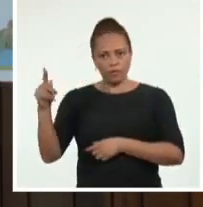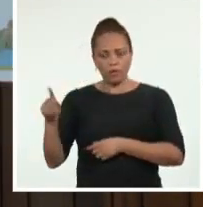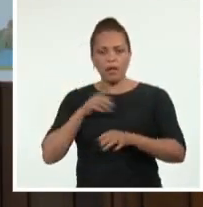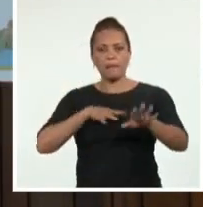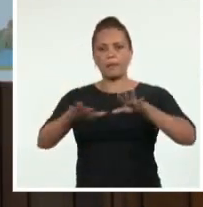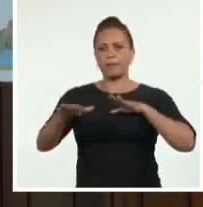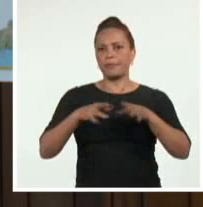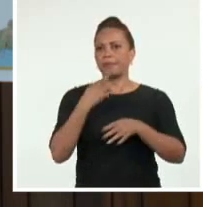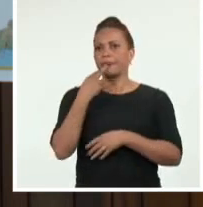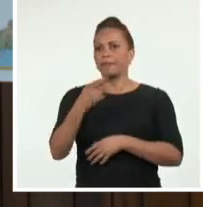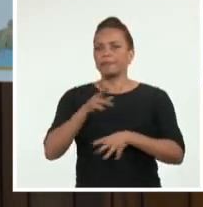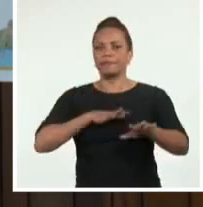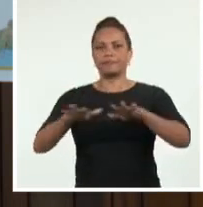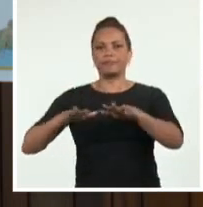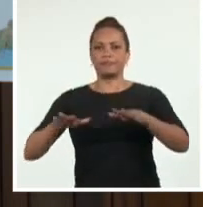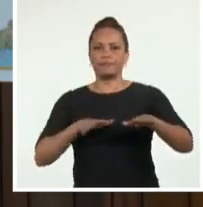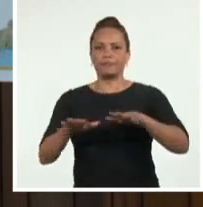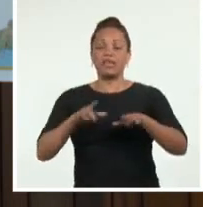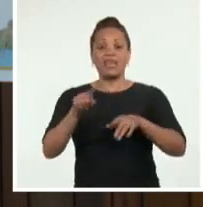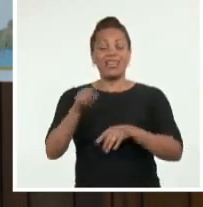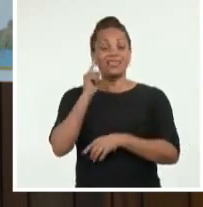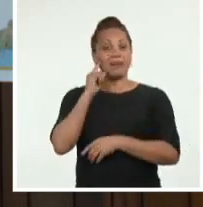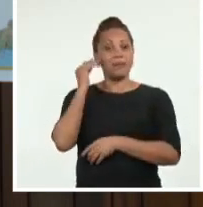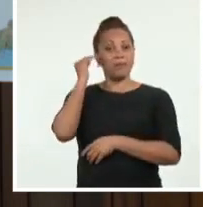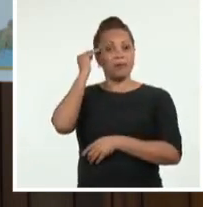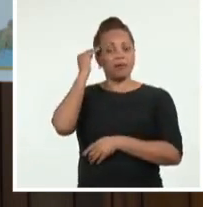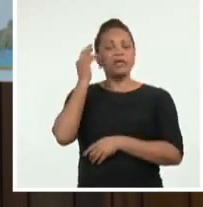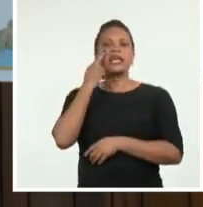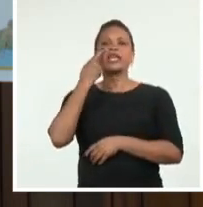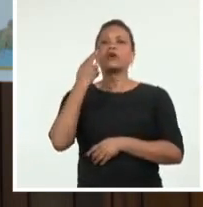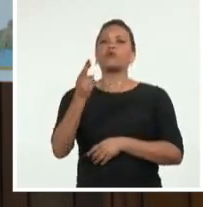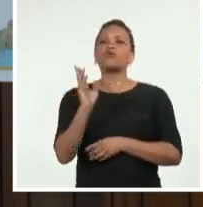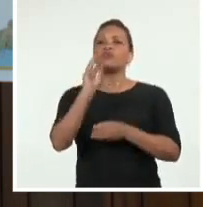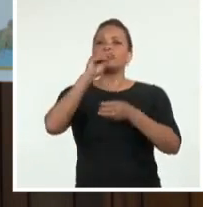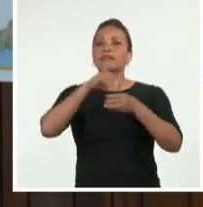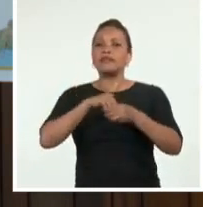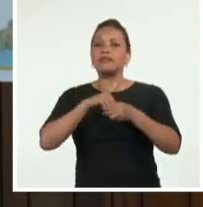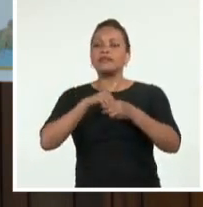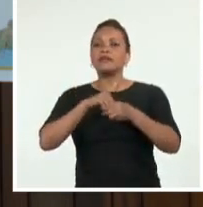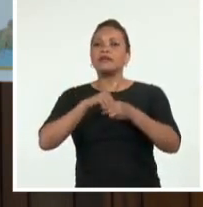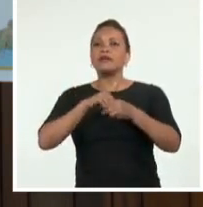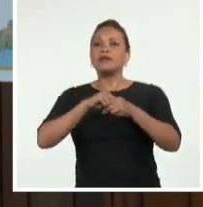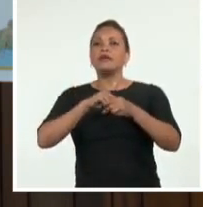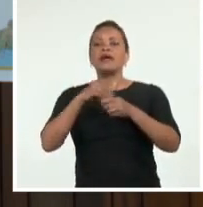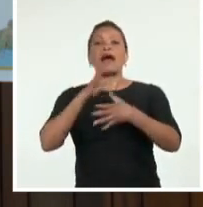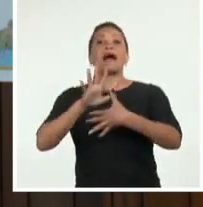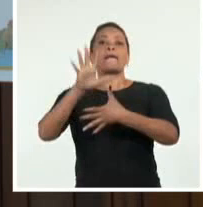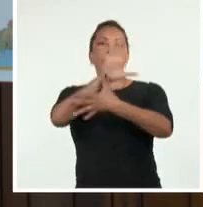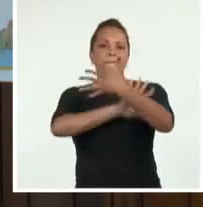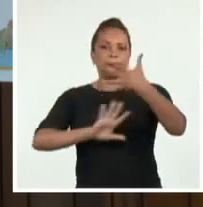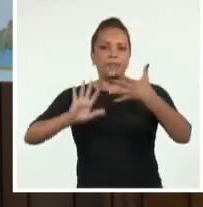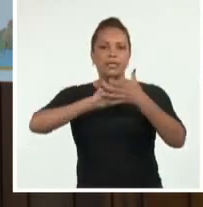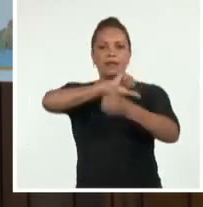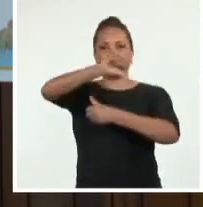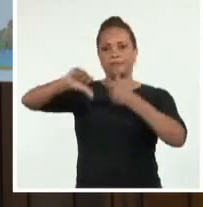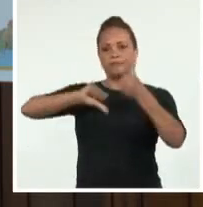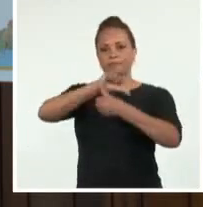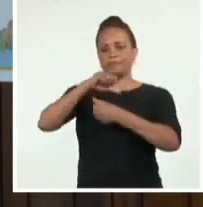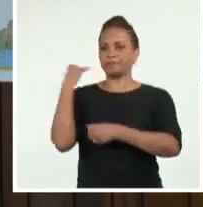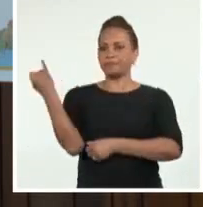respuesta a desastres. Y esa capacidad es reconocida dentro de la región de América Latina y el Caribe e